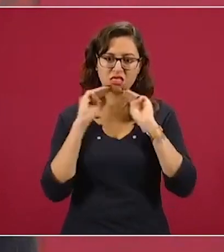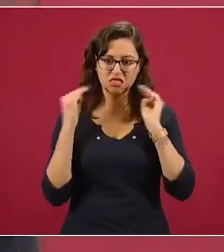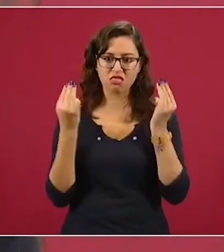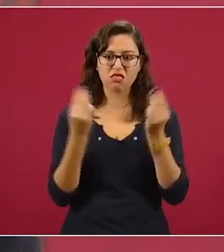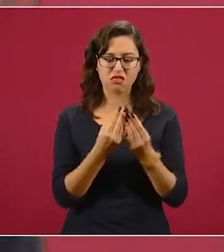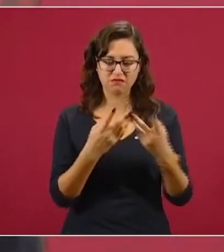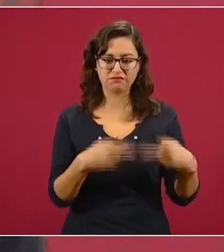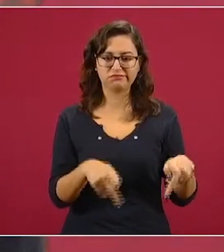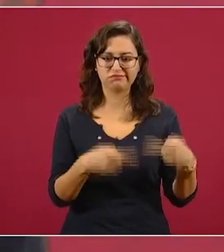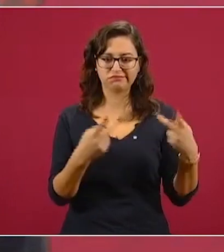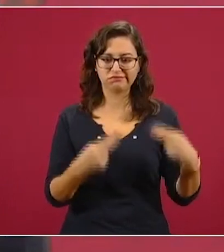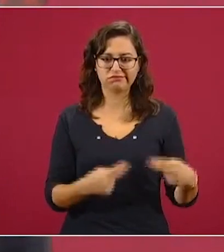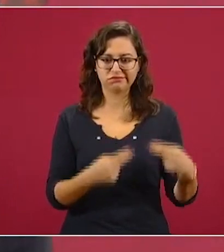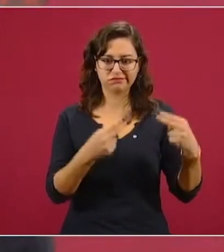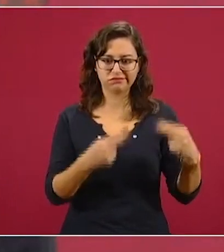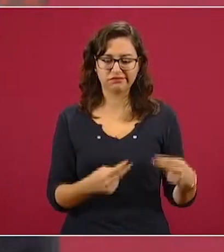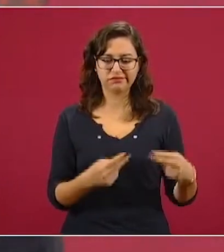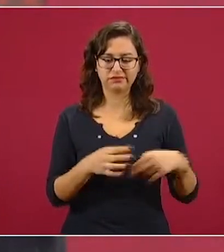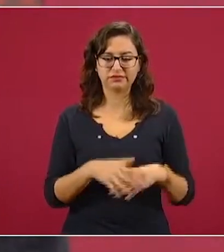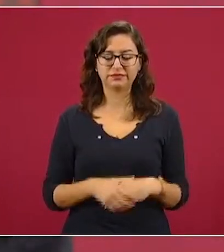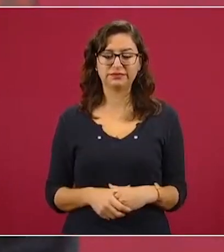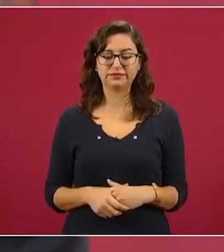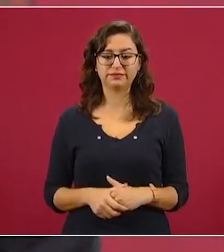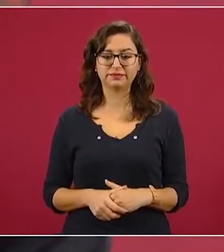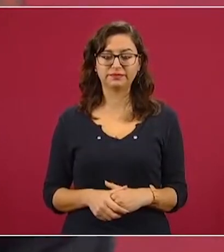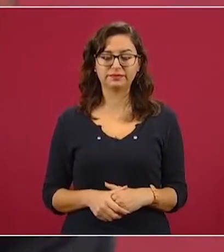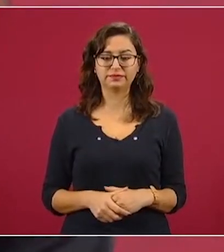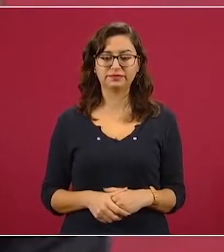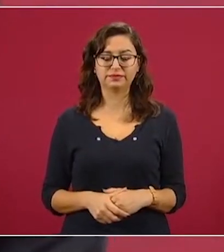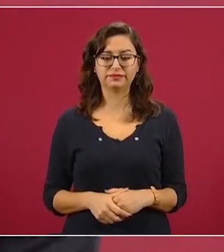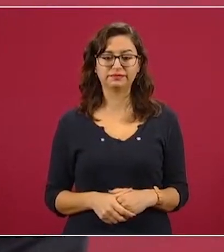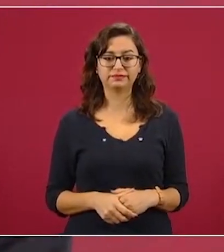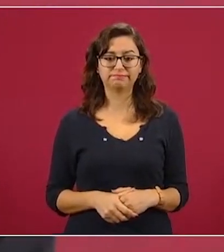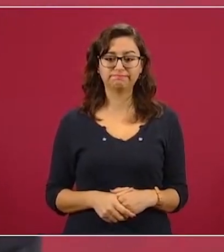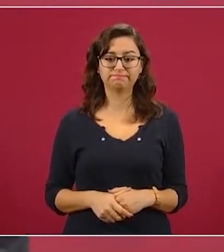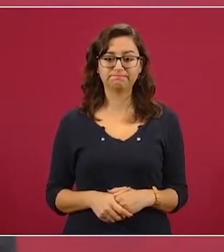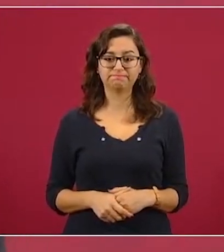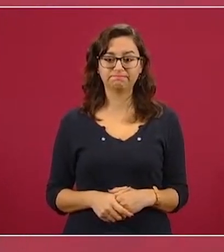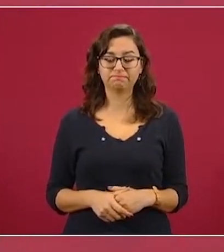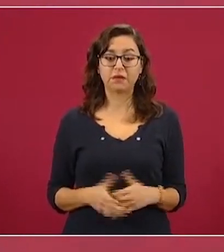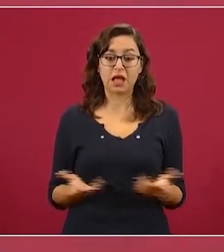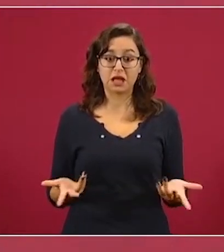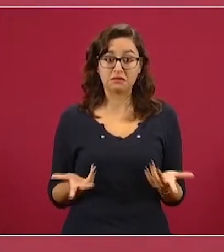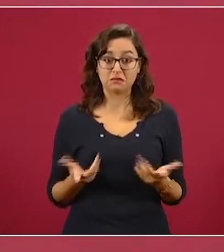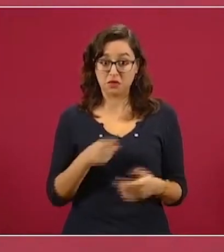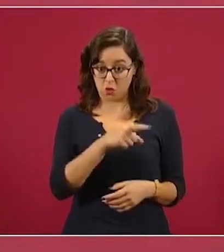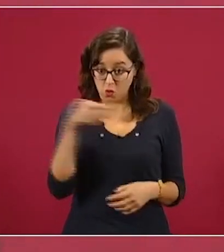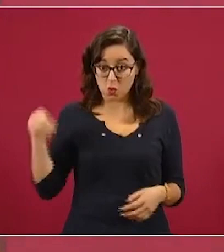todo esto debe probarse,